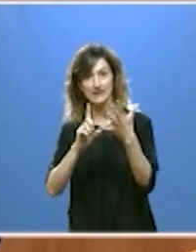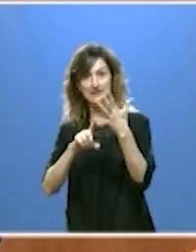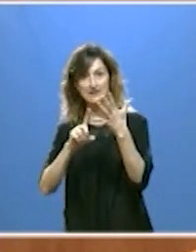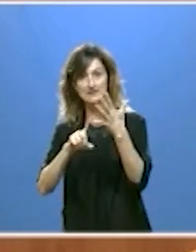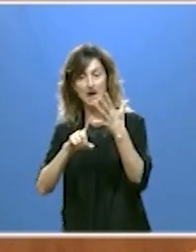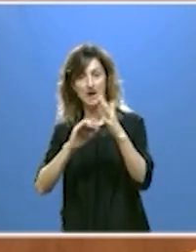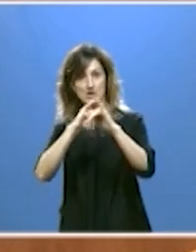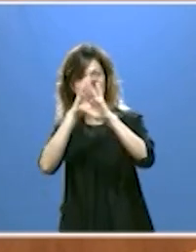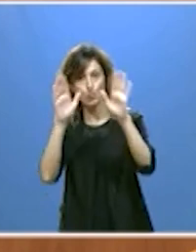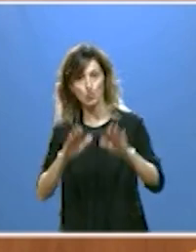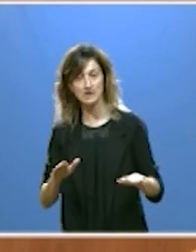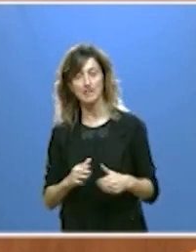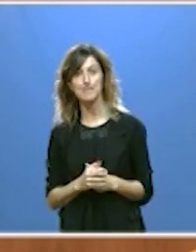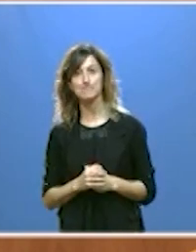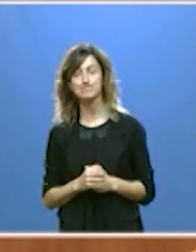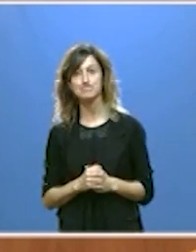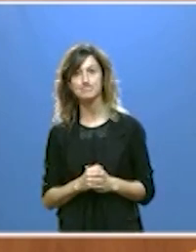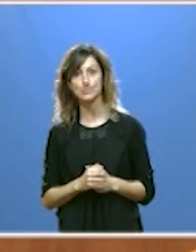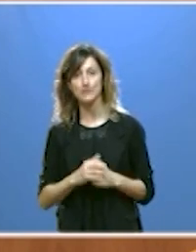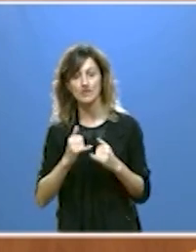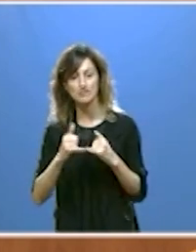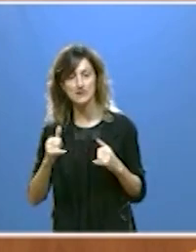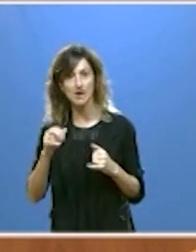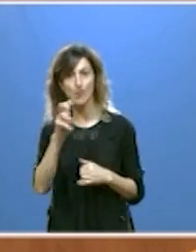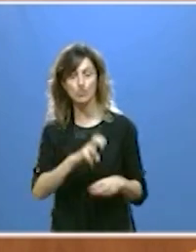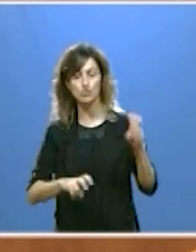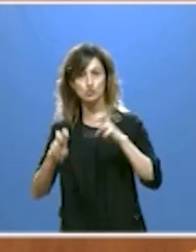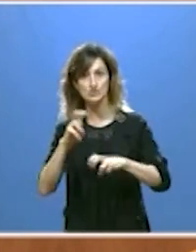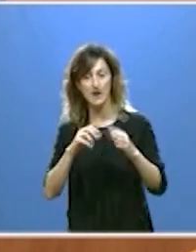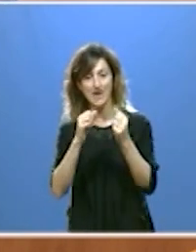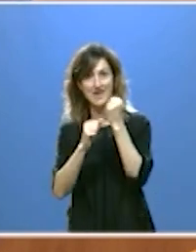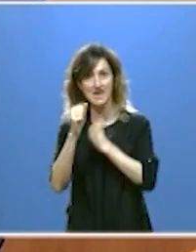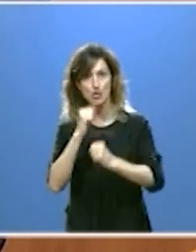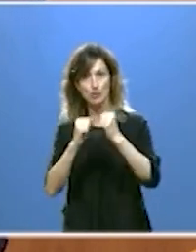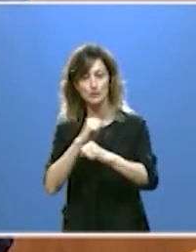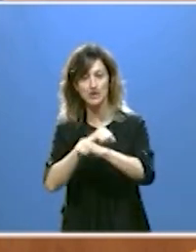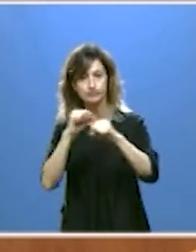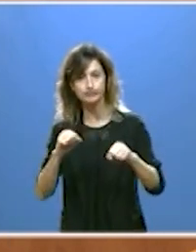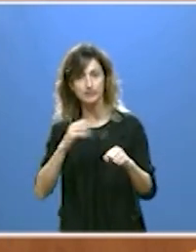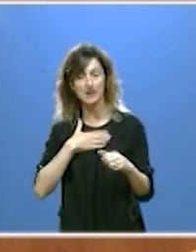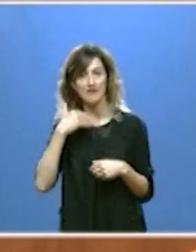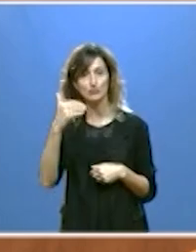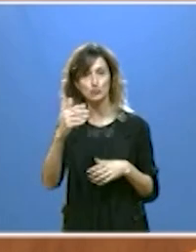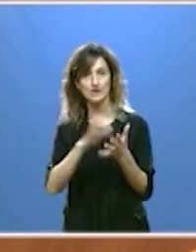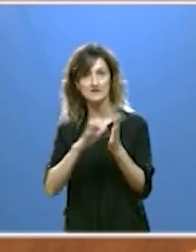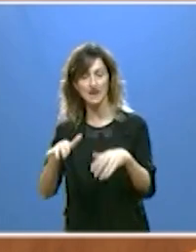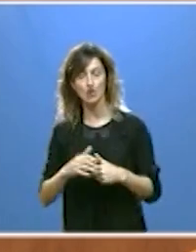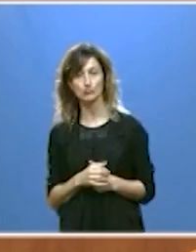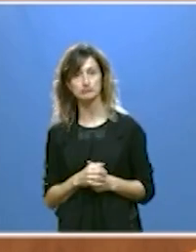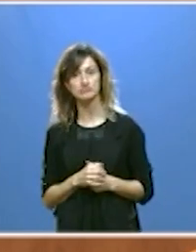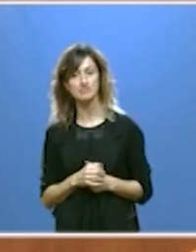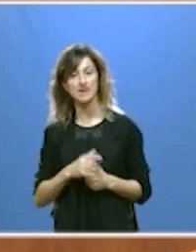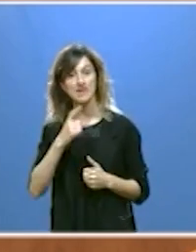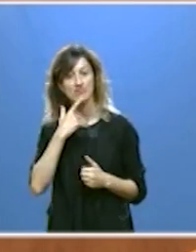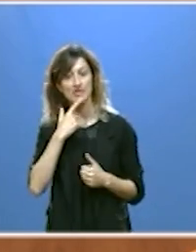última para buscar el asentamiento de la economía del futuro en Castilla y León que garantice